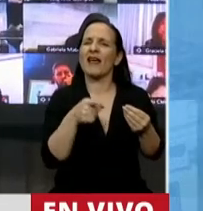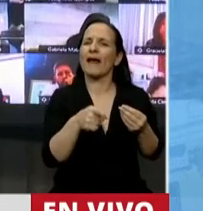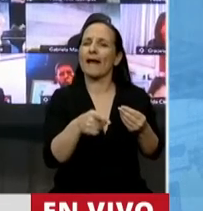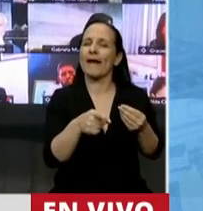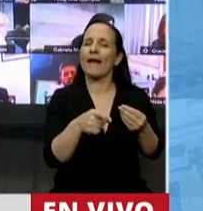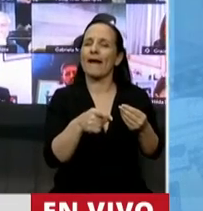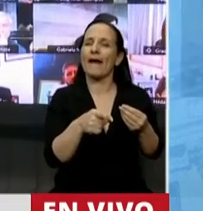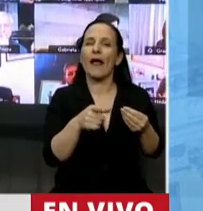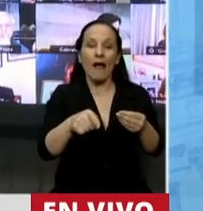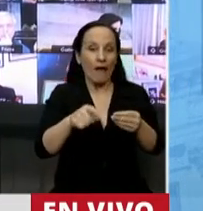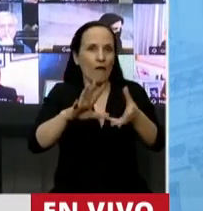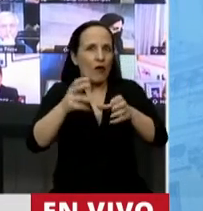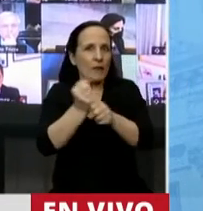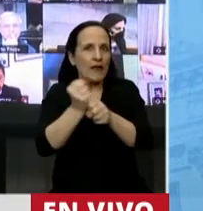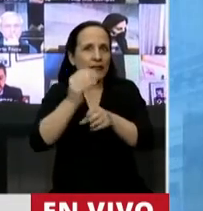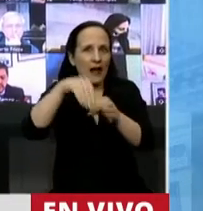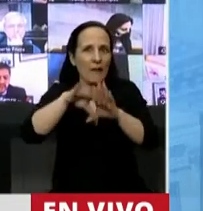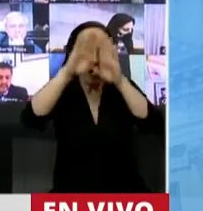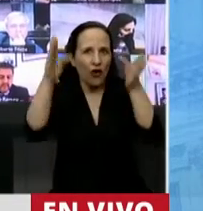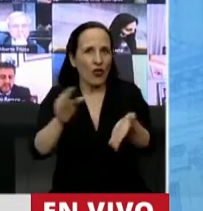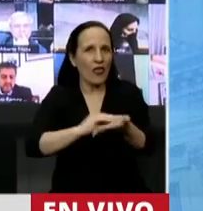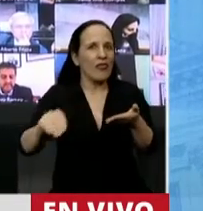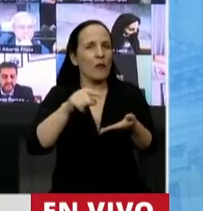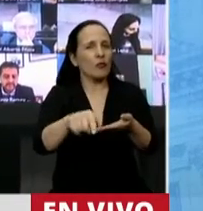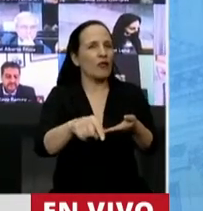tarea de esta honorable Cámara de Diputados de la Nación.